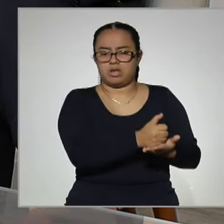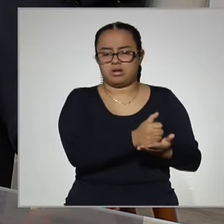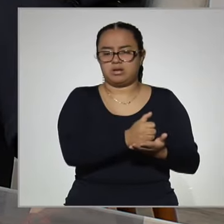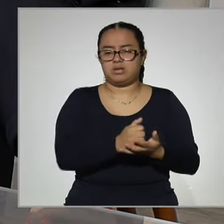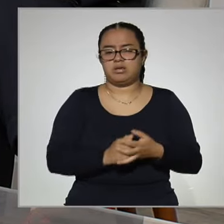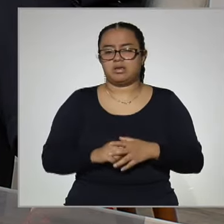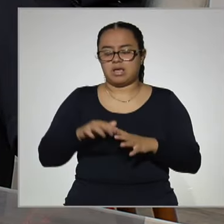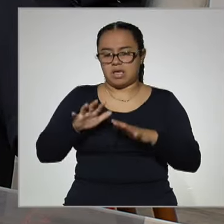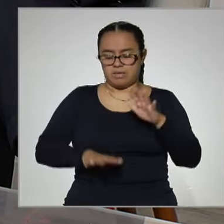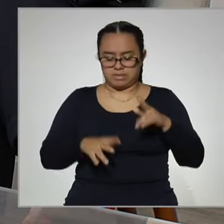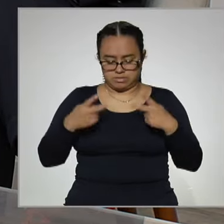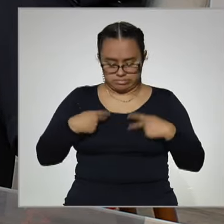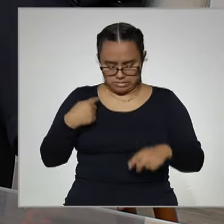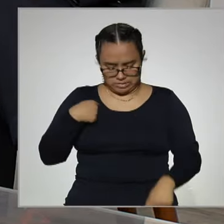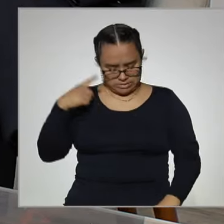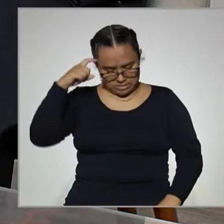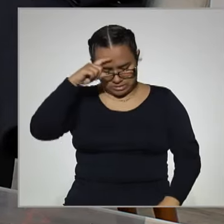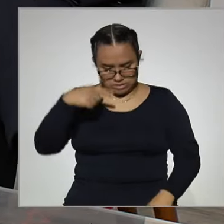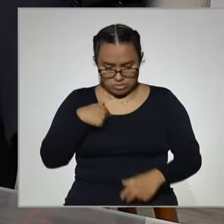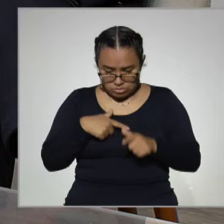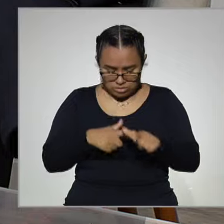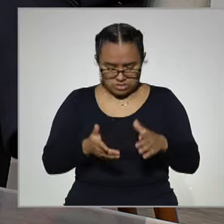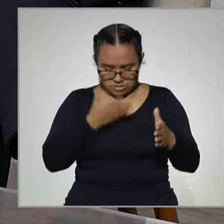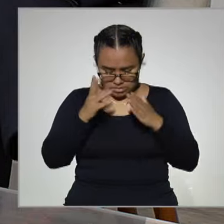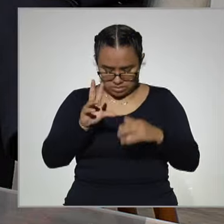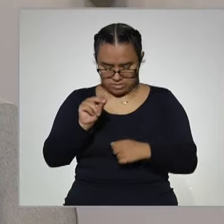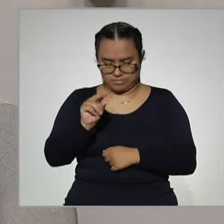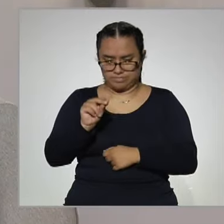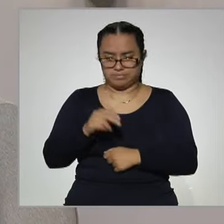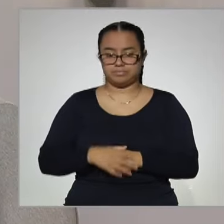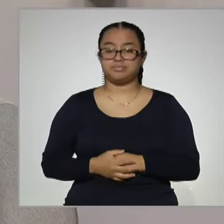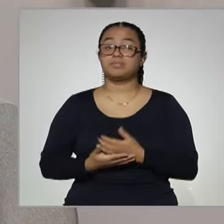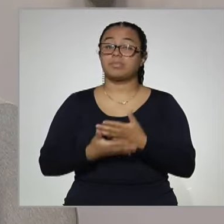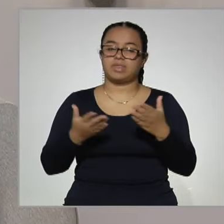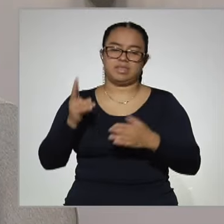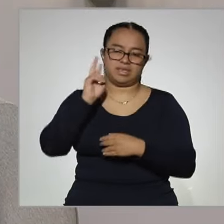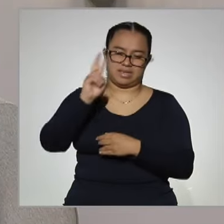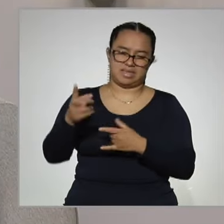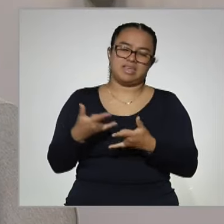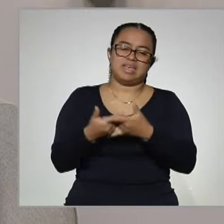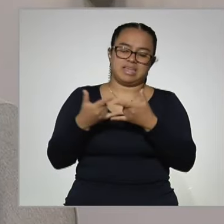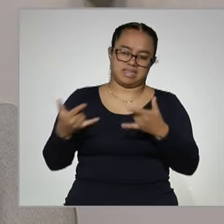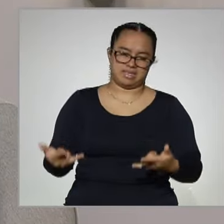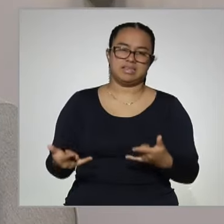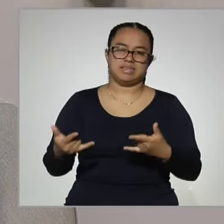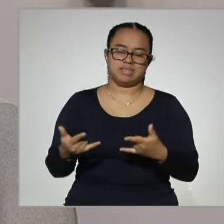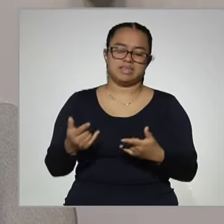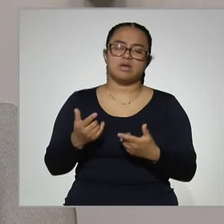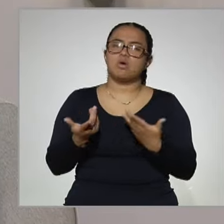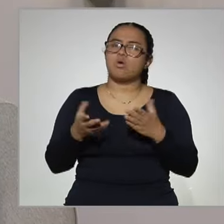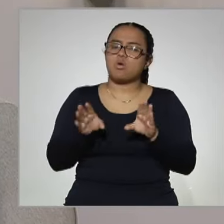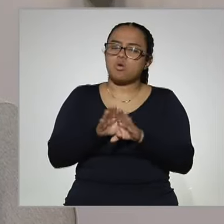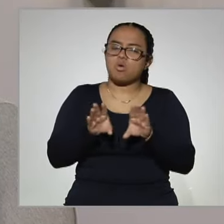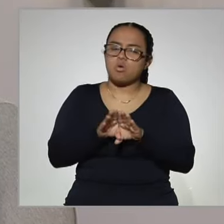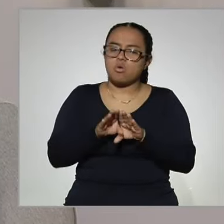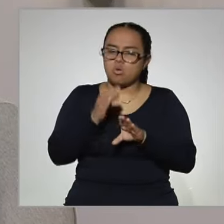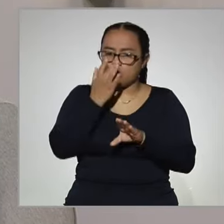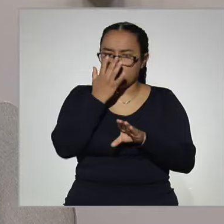como propias para no continuar con sus estudios. Vamos a un testimonio precisamente sobre cómo